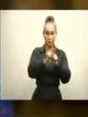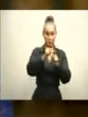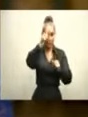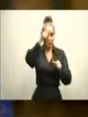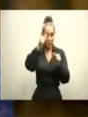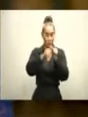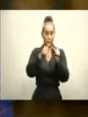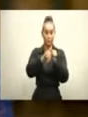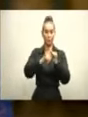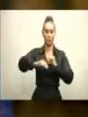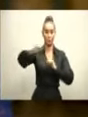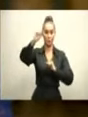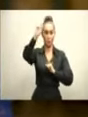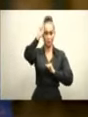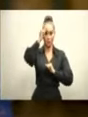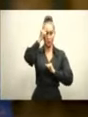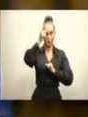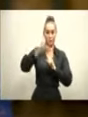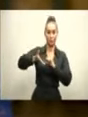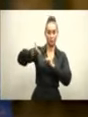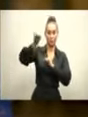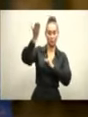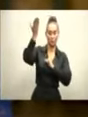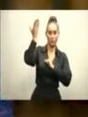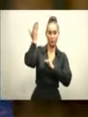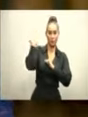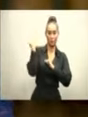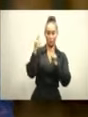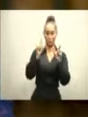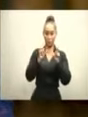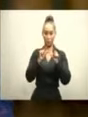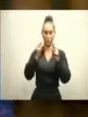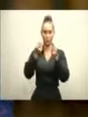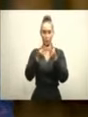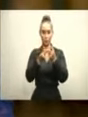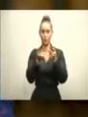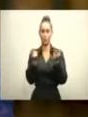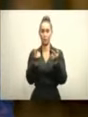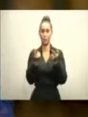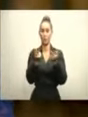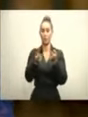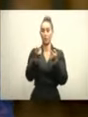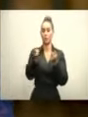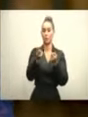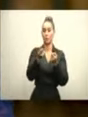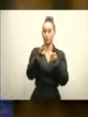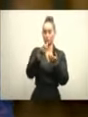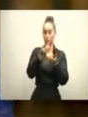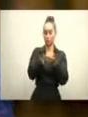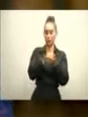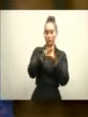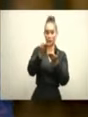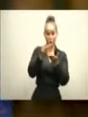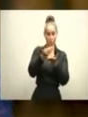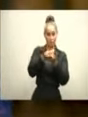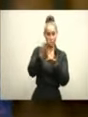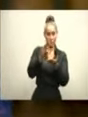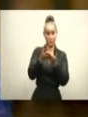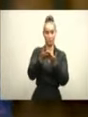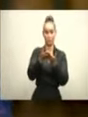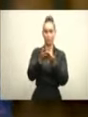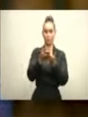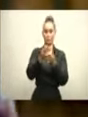el gobierno fue un instrumento de una corporación partidaria dedicada a convertir el patrimonio público en patrimonio